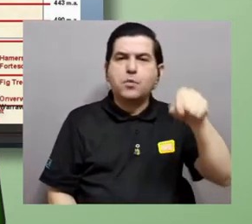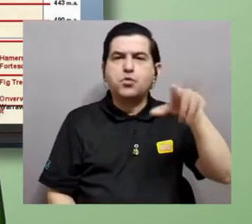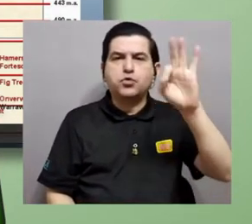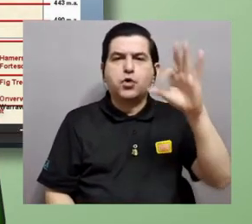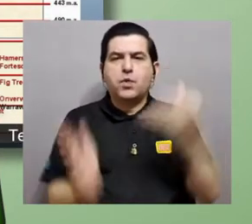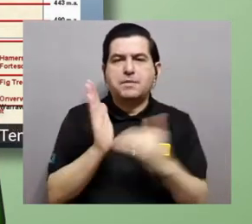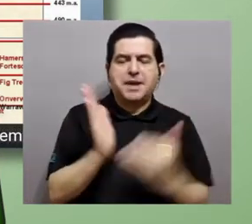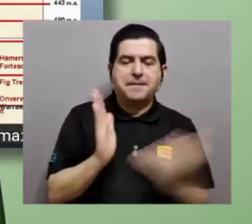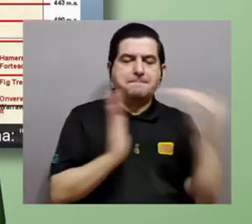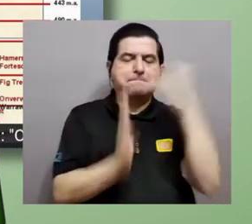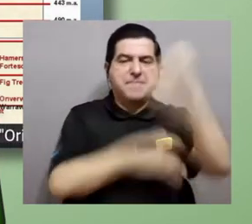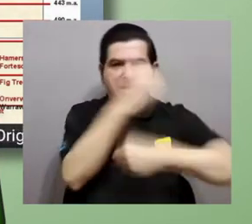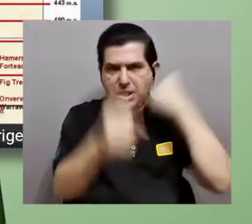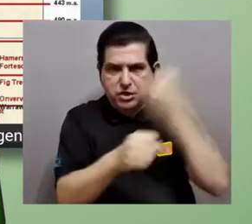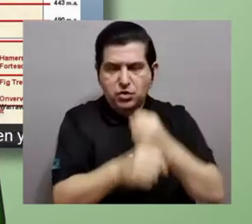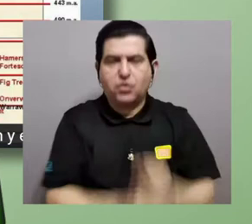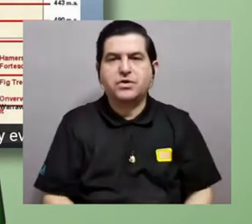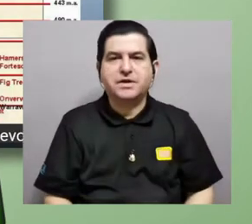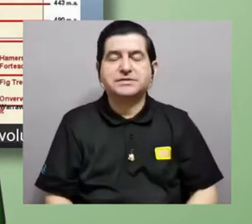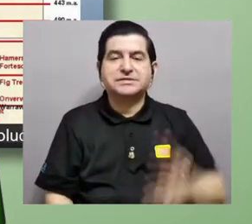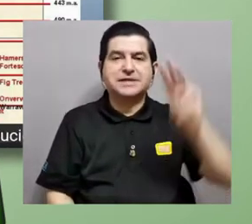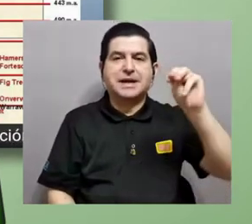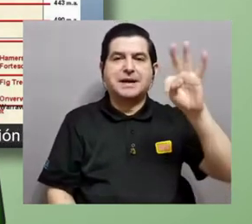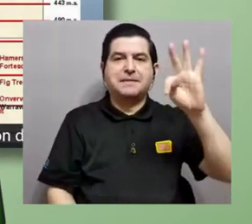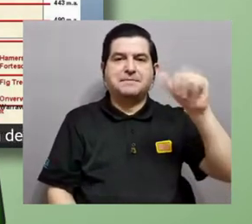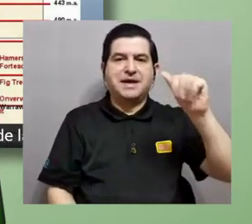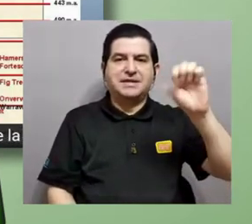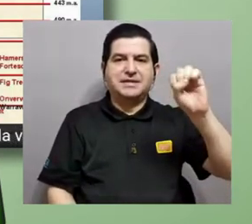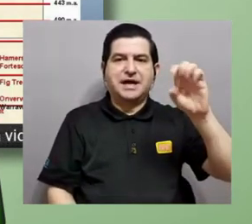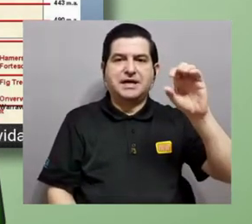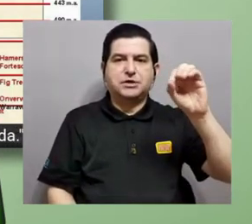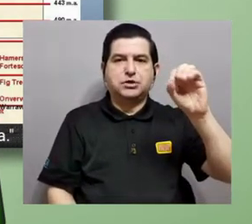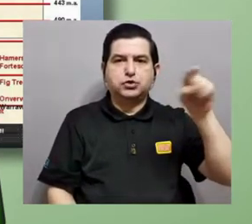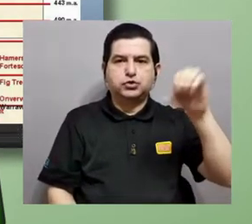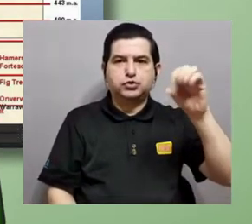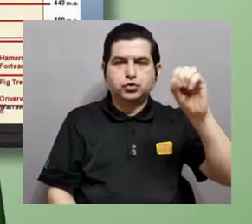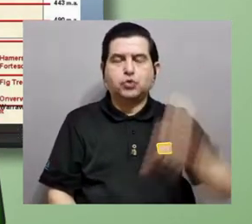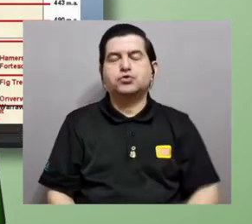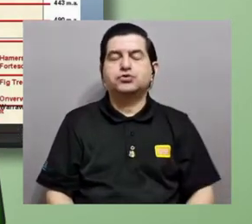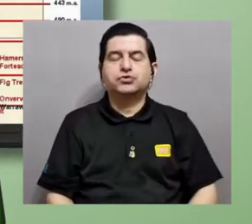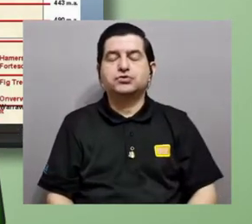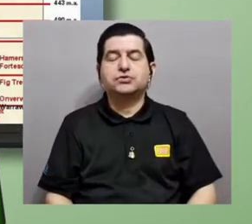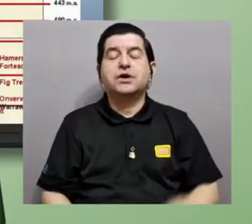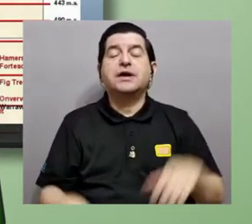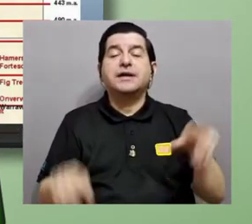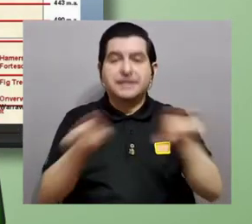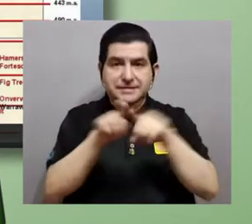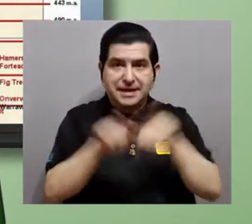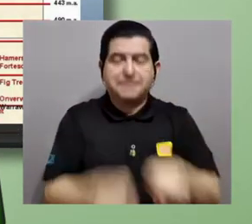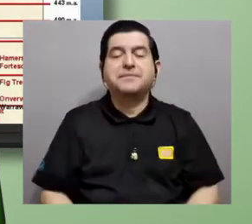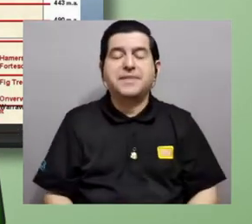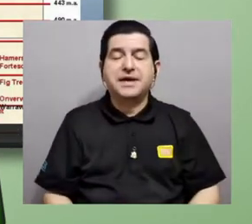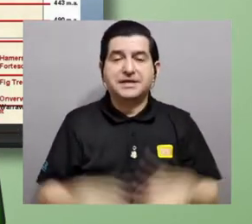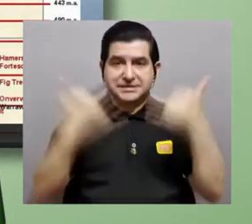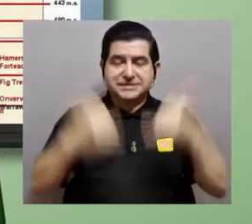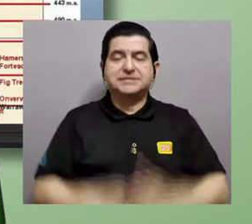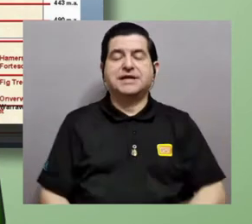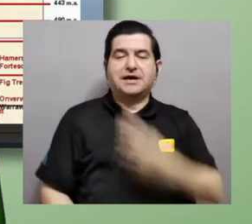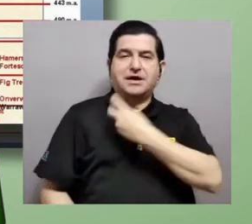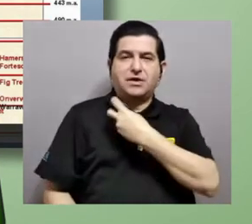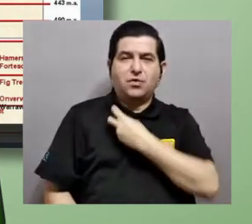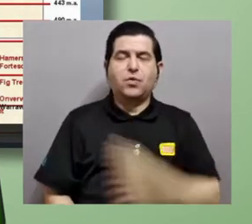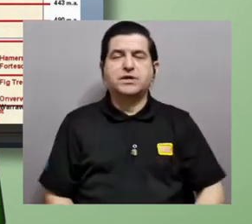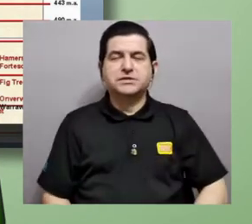,9 mil millones de años. Los metasobos en 1,7 mil millones de años. El esqueleto mineralizado,